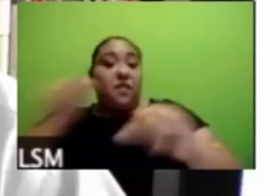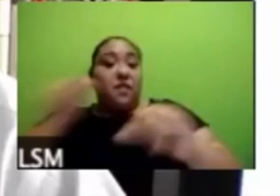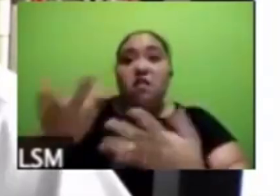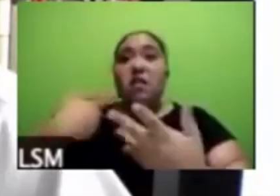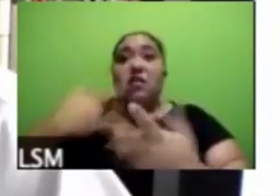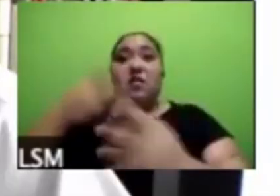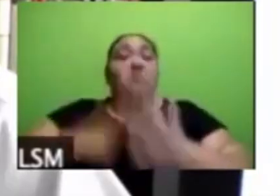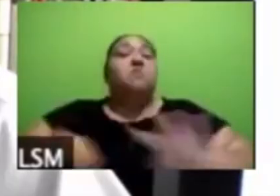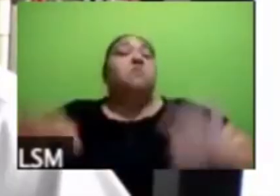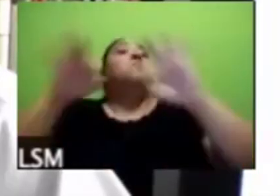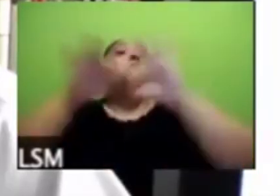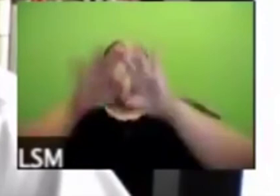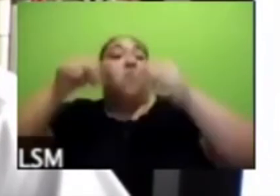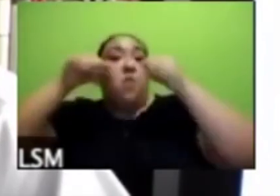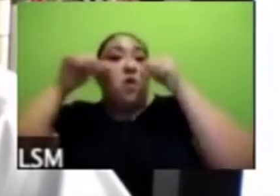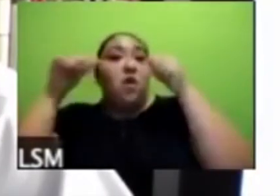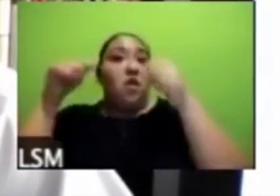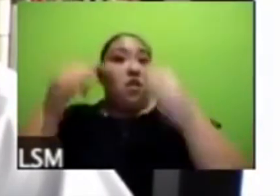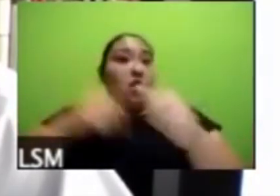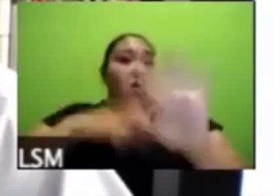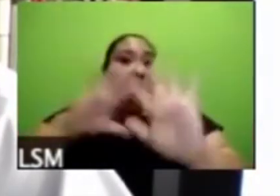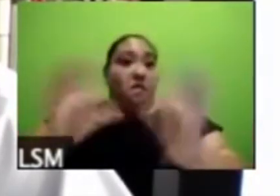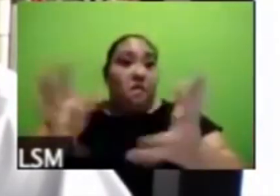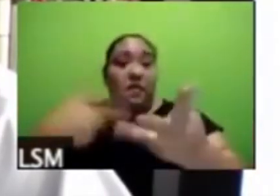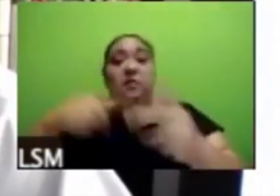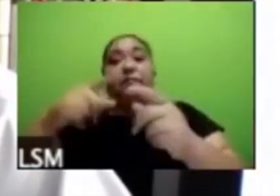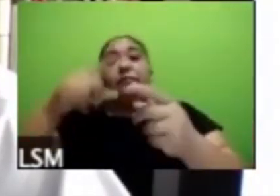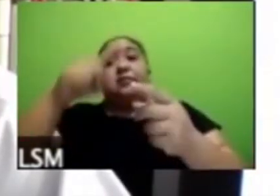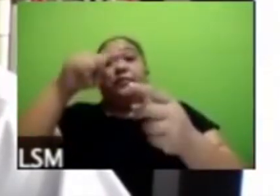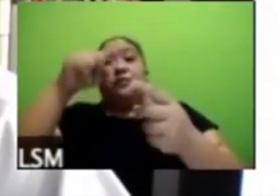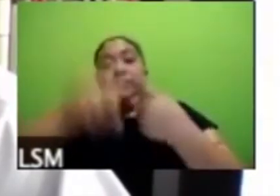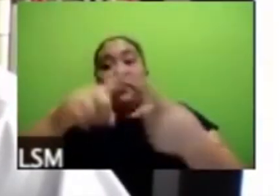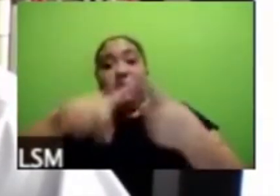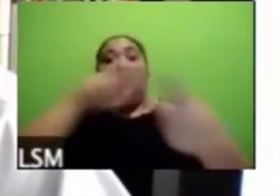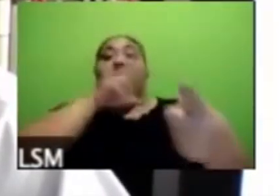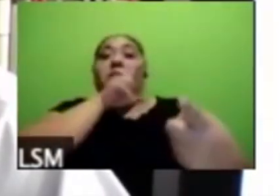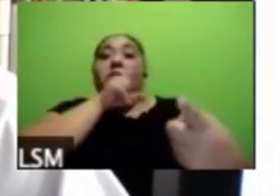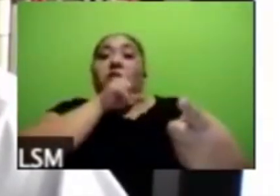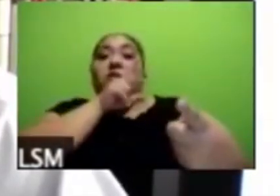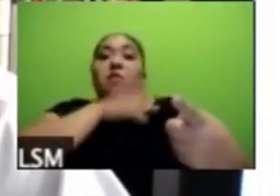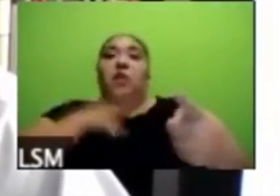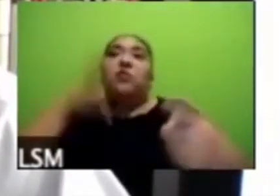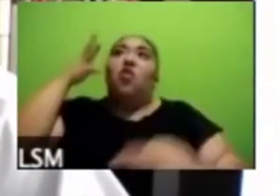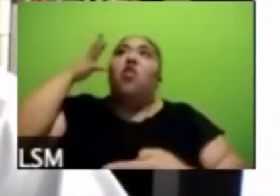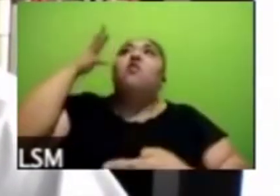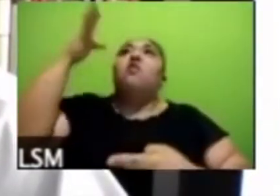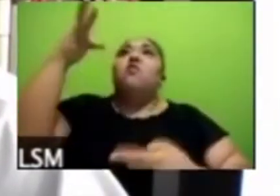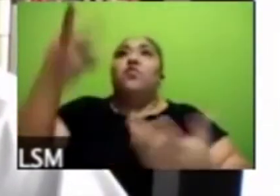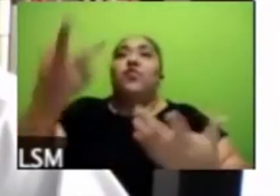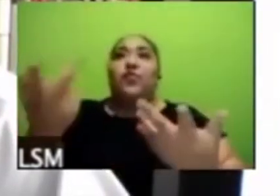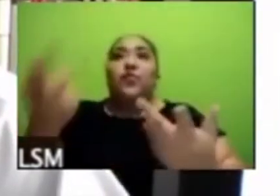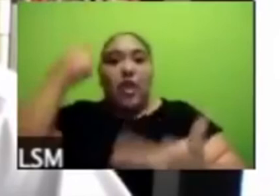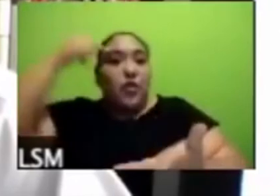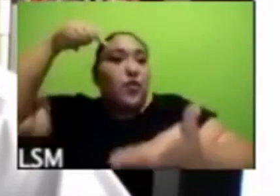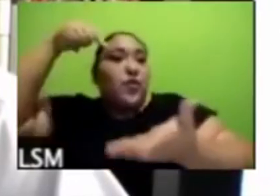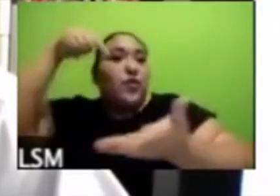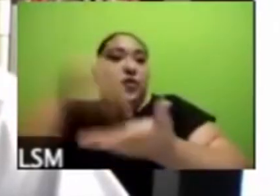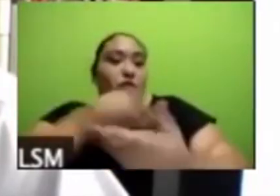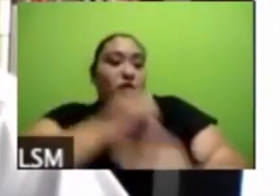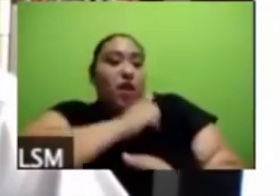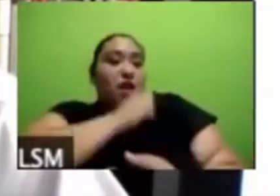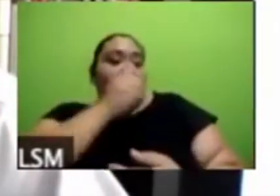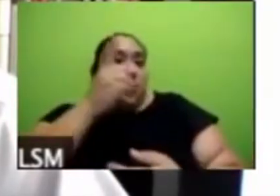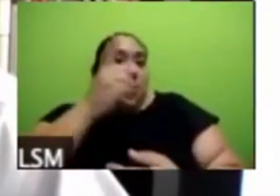cuenta entonces para redondear uno preocupación fundamental hacia adelante creo creo que la salud se va a tener que